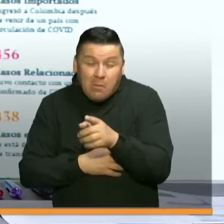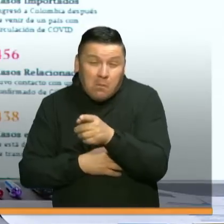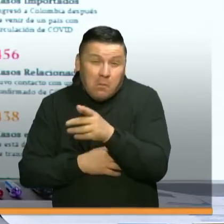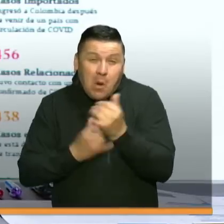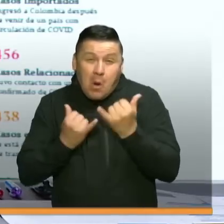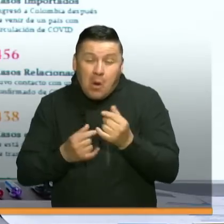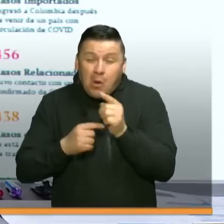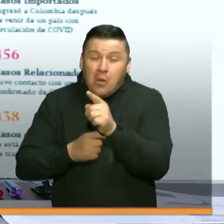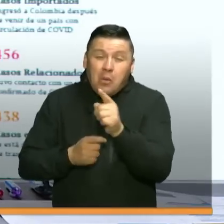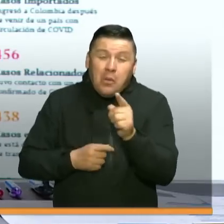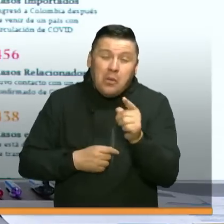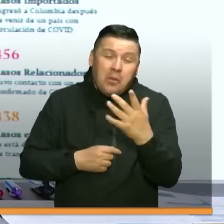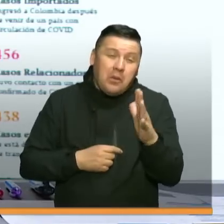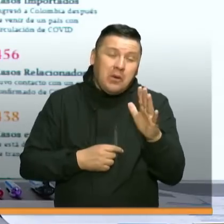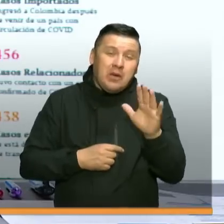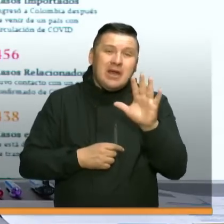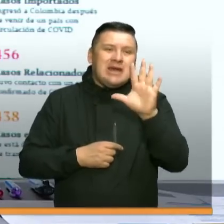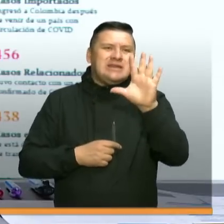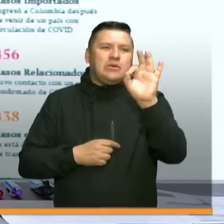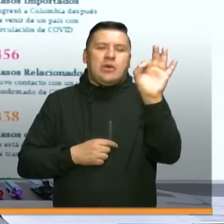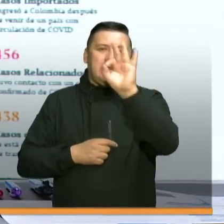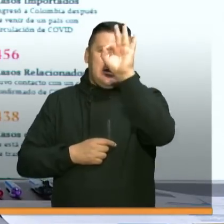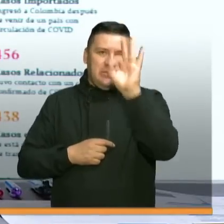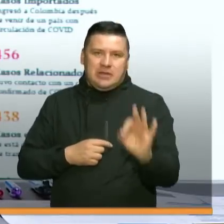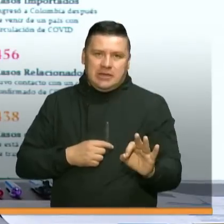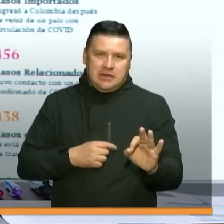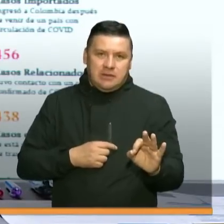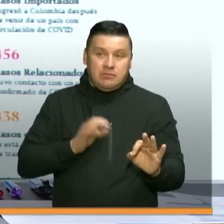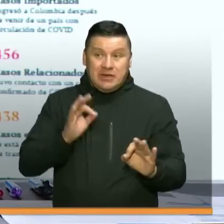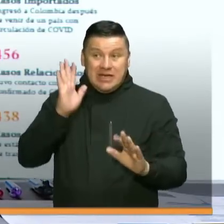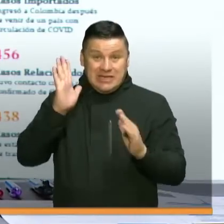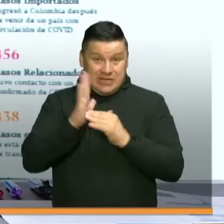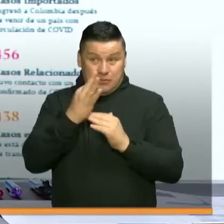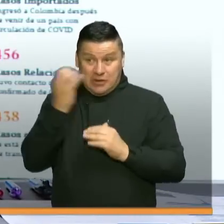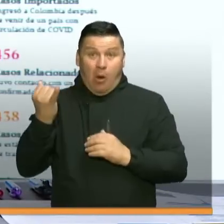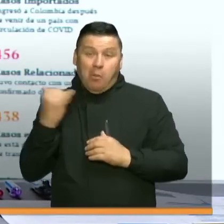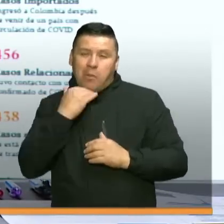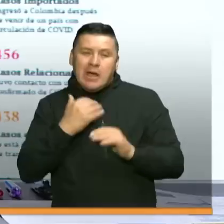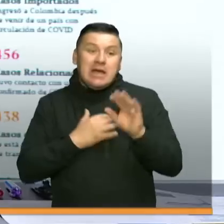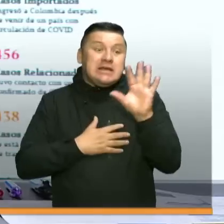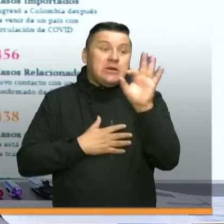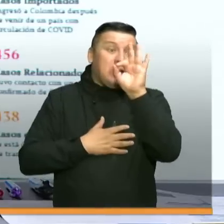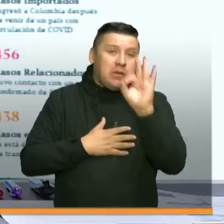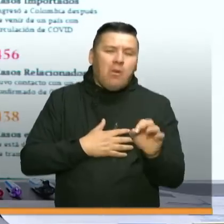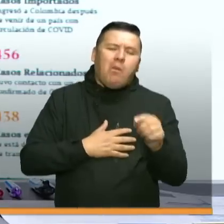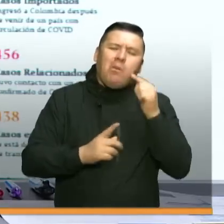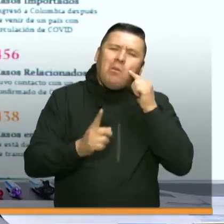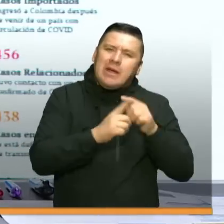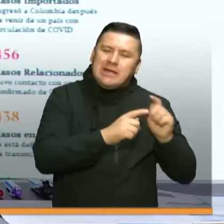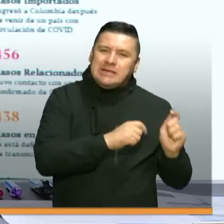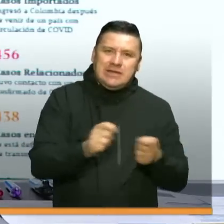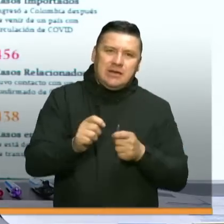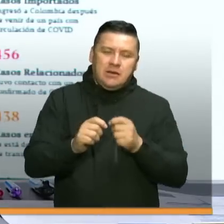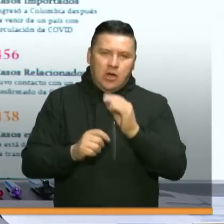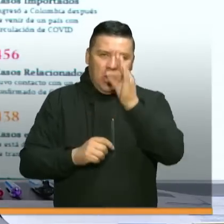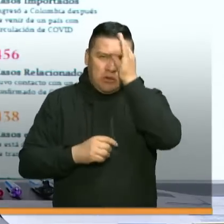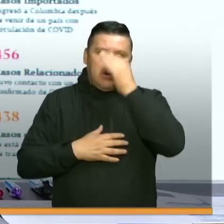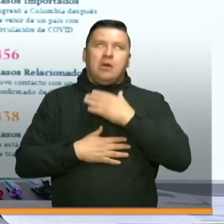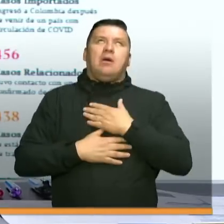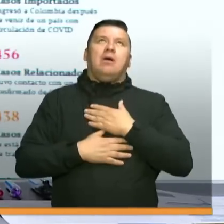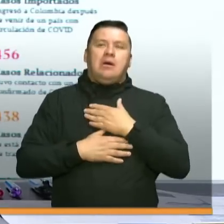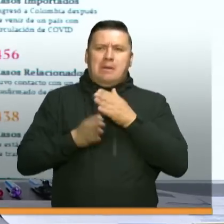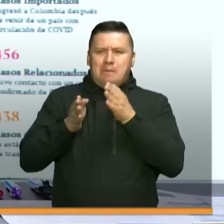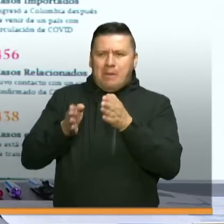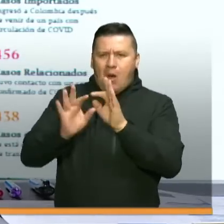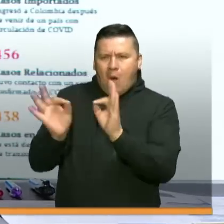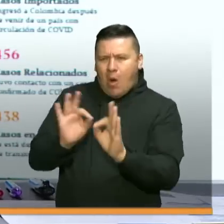hoy contar con cerca del 50% de esas 5.300 disponibles y lo que tenemos es que llevar a las unidades de cuidado intermedio